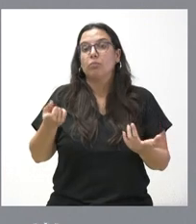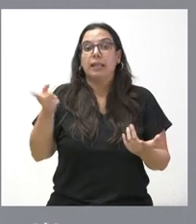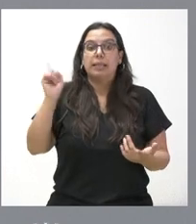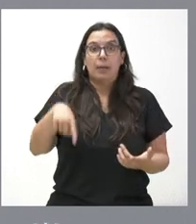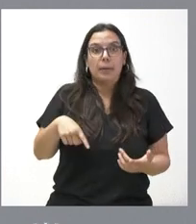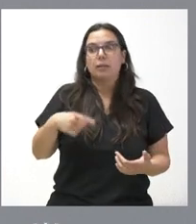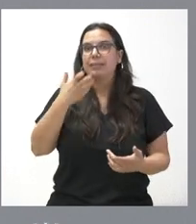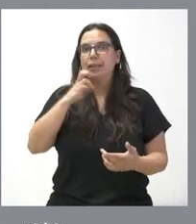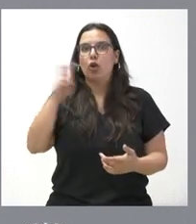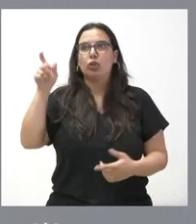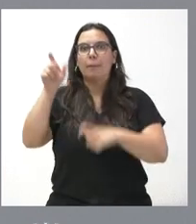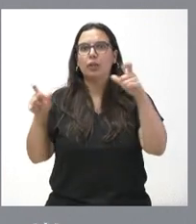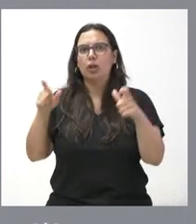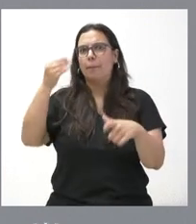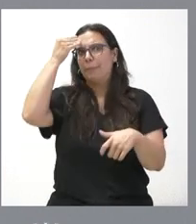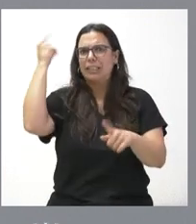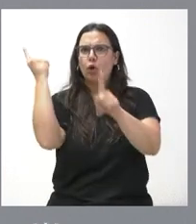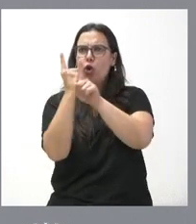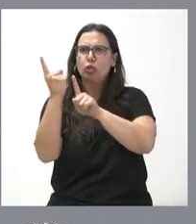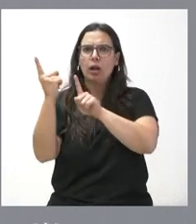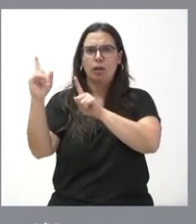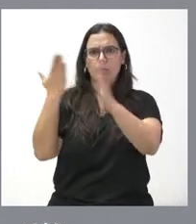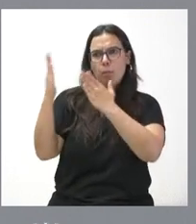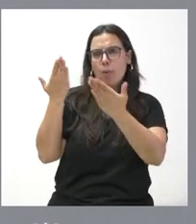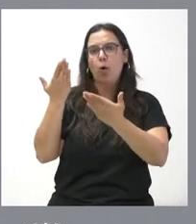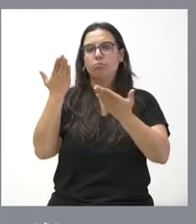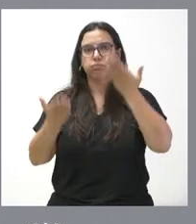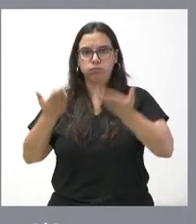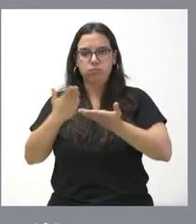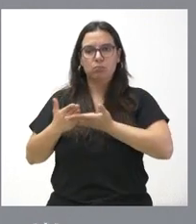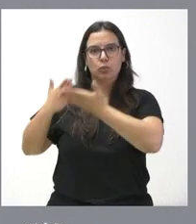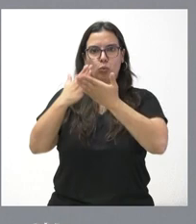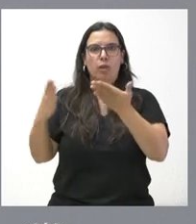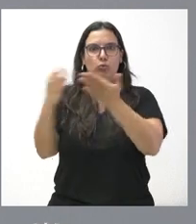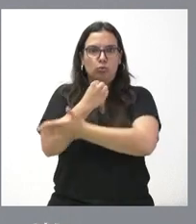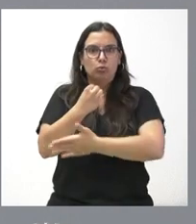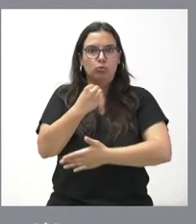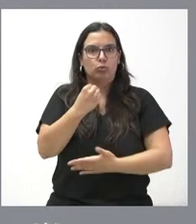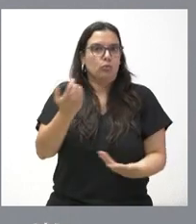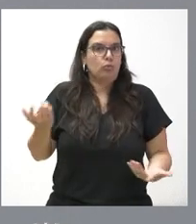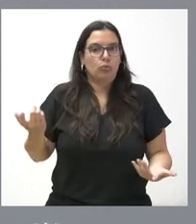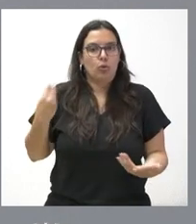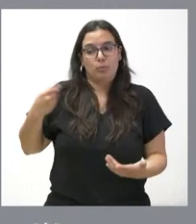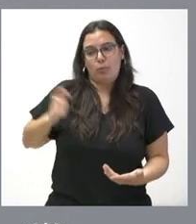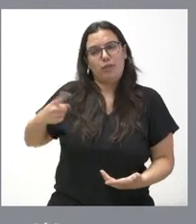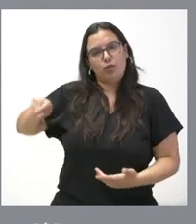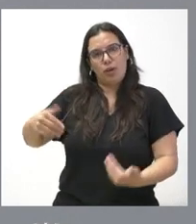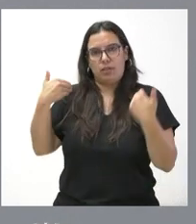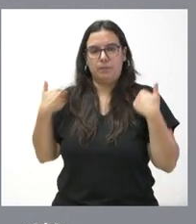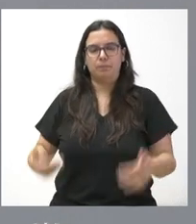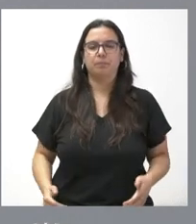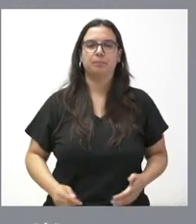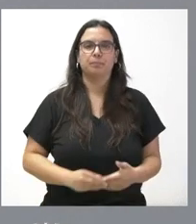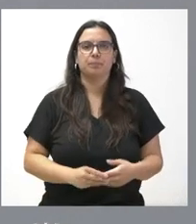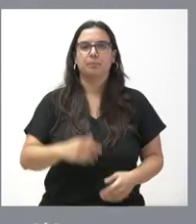hay alegaciones que se suman a esta iniciativa y que suponen también que sean consideradas por parte de los profesionales en la decisión a tomar.